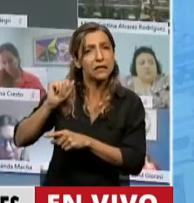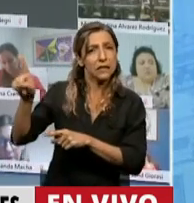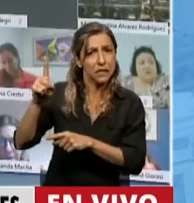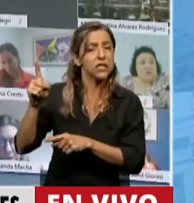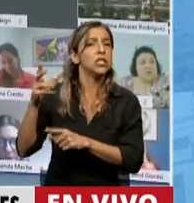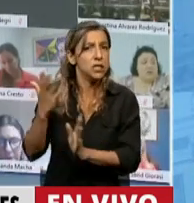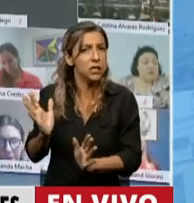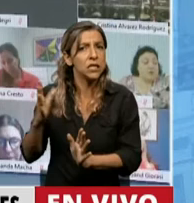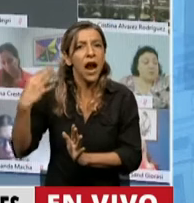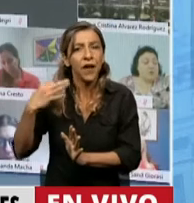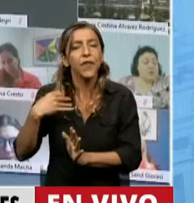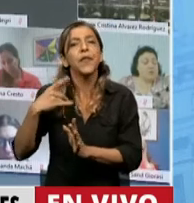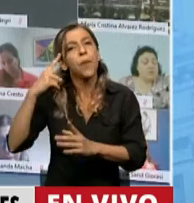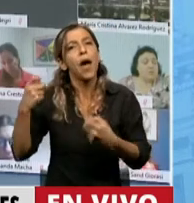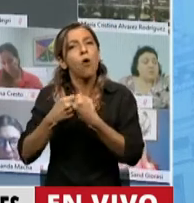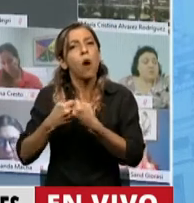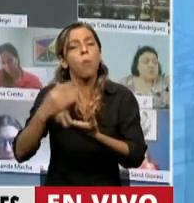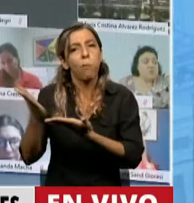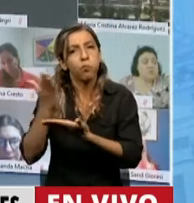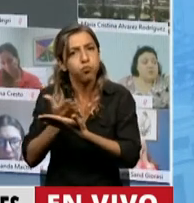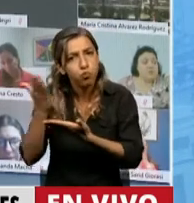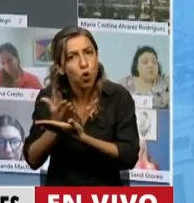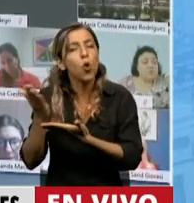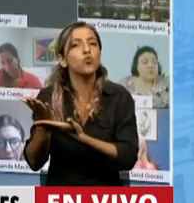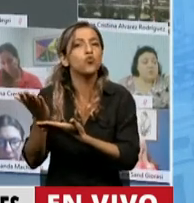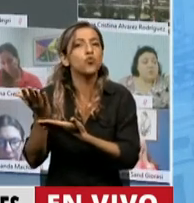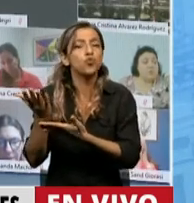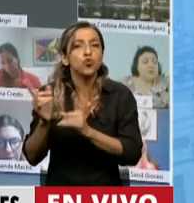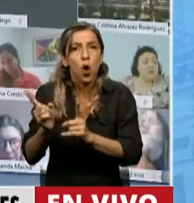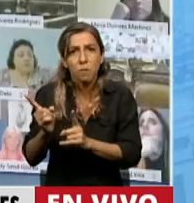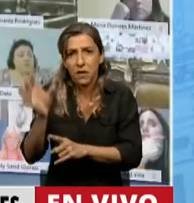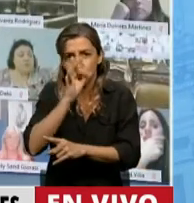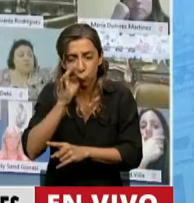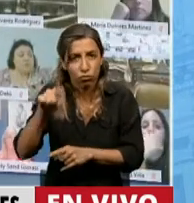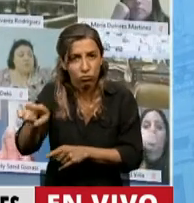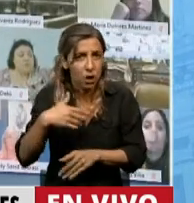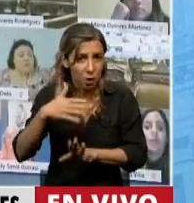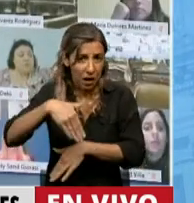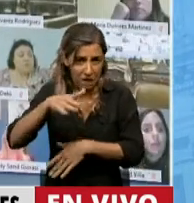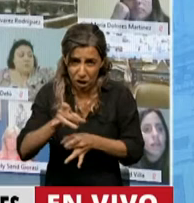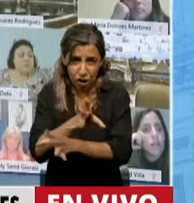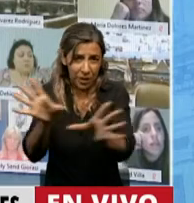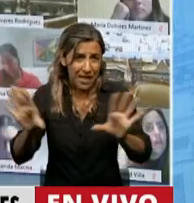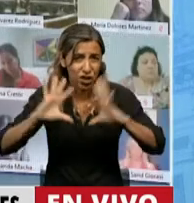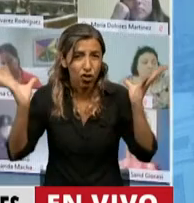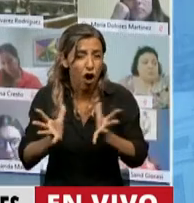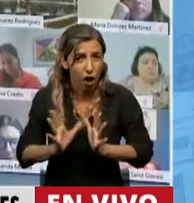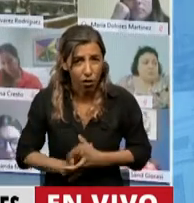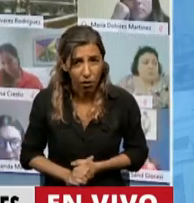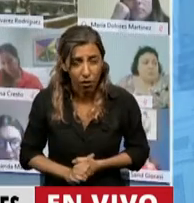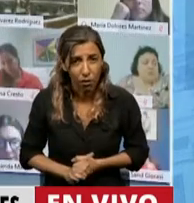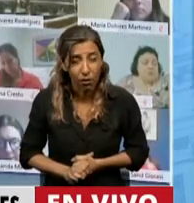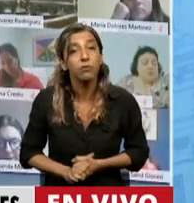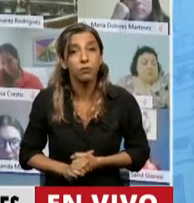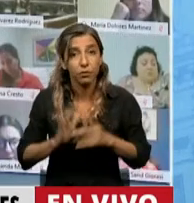acuerdo para la producción en megafactorías de los cerdos, que van a contaminar absolutamente todo. Y